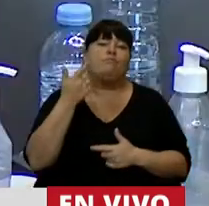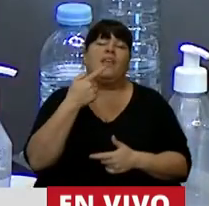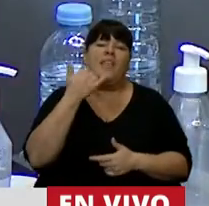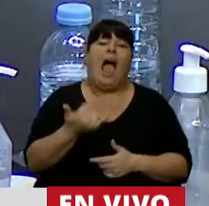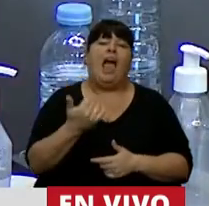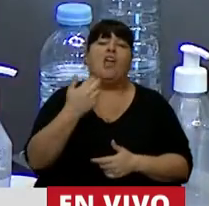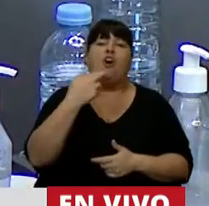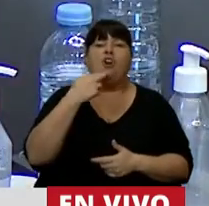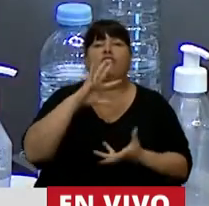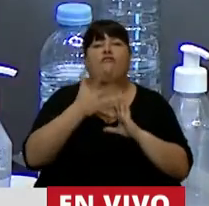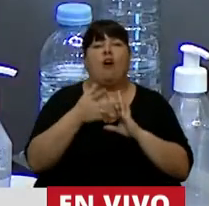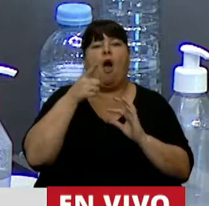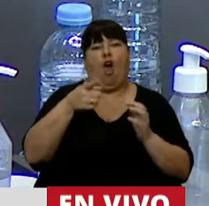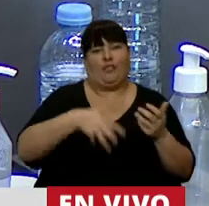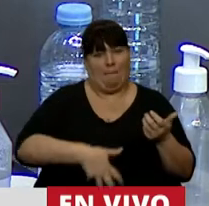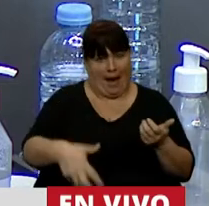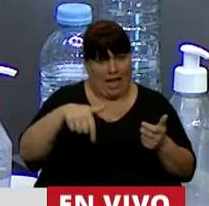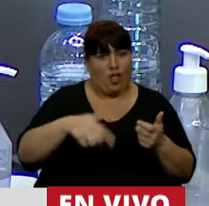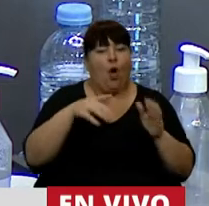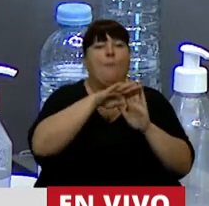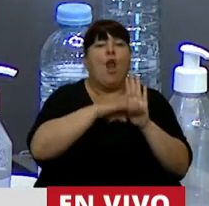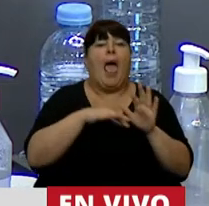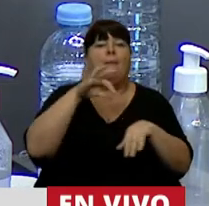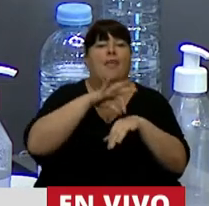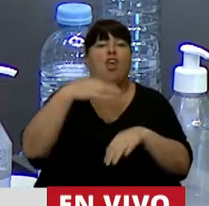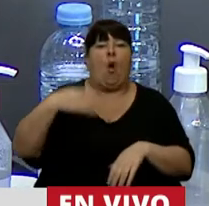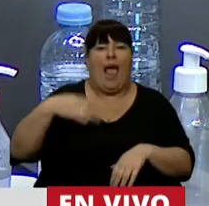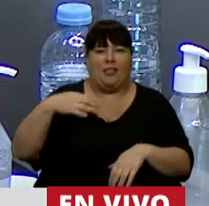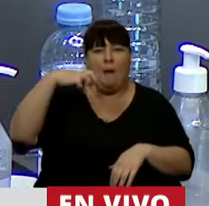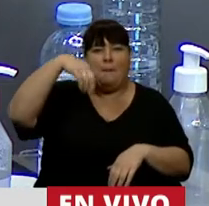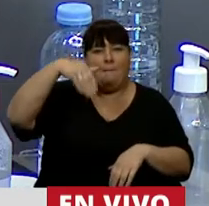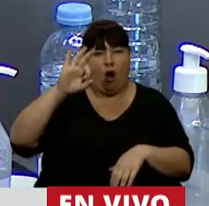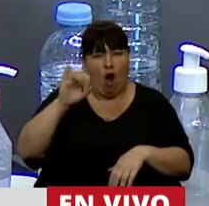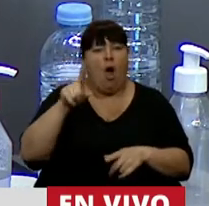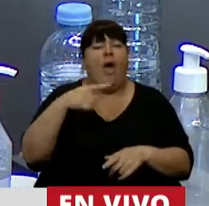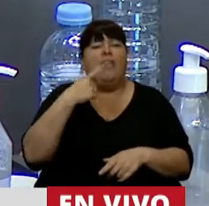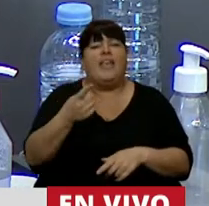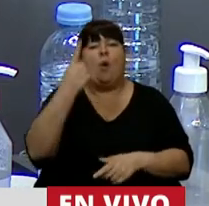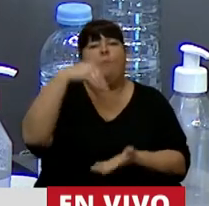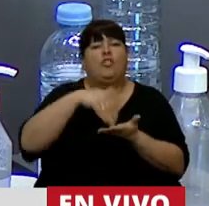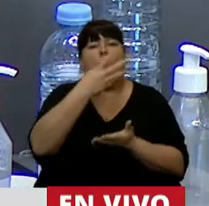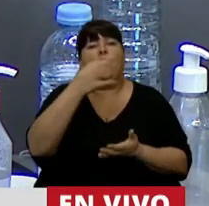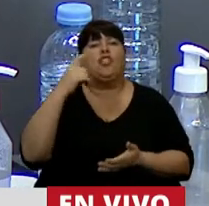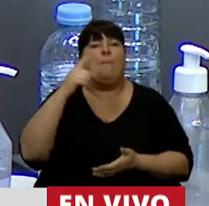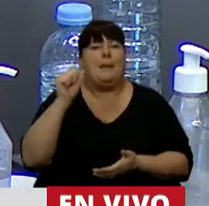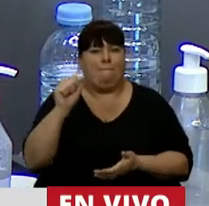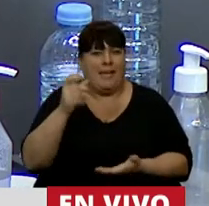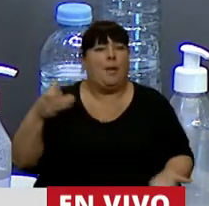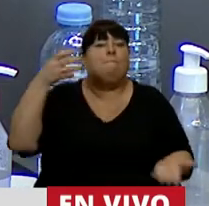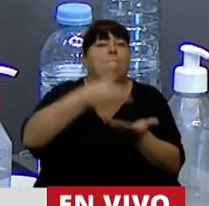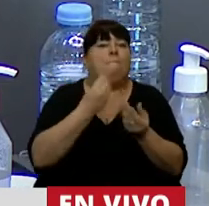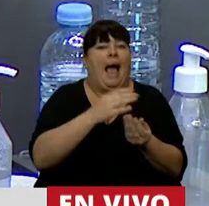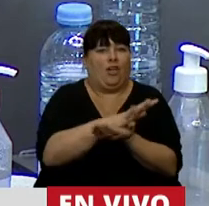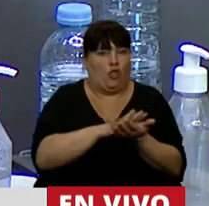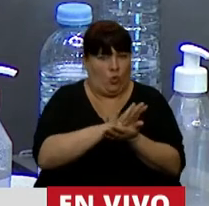con 11 métodos anticonceptivos en este programa médico obligatorio y estaban afectados 1.400.000 pesos para hacerle